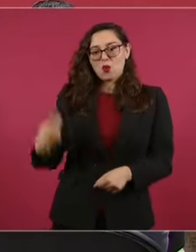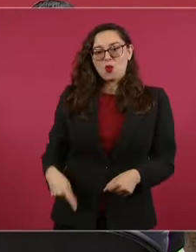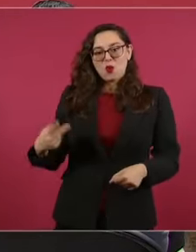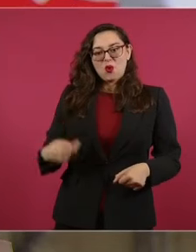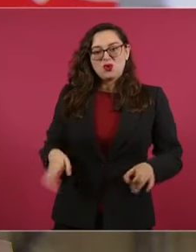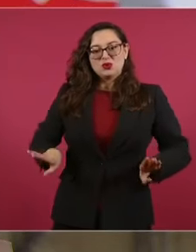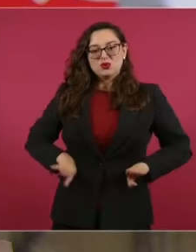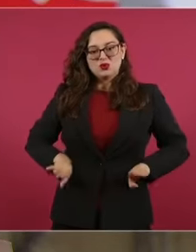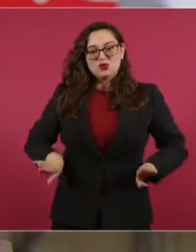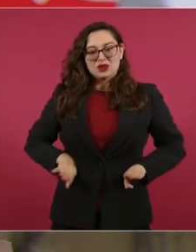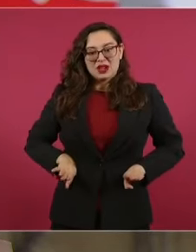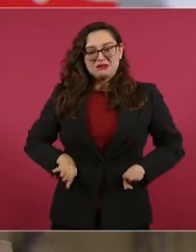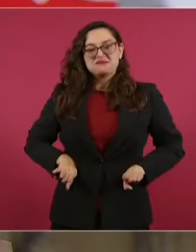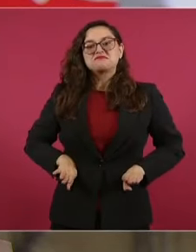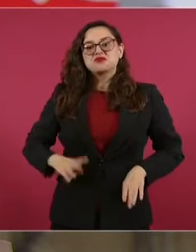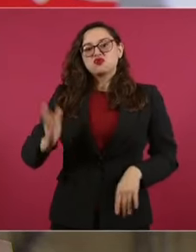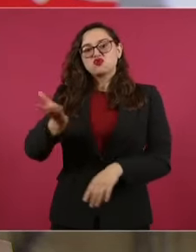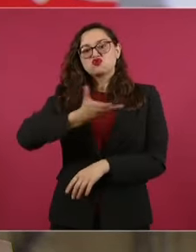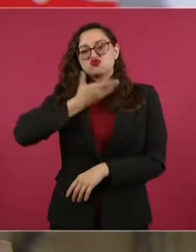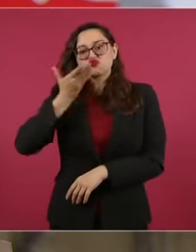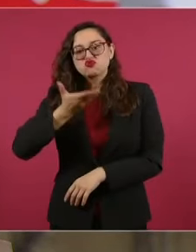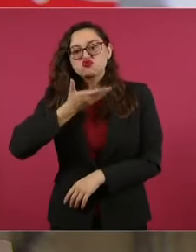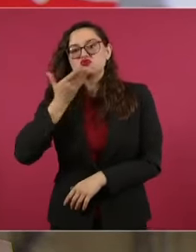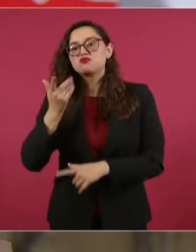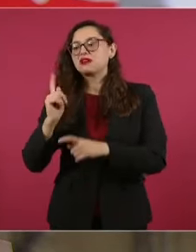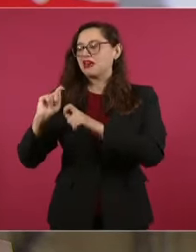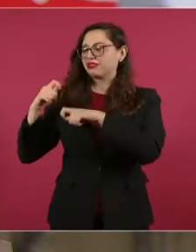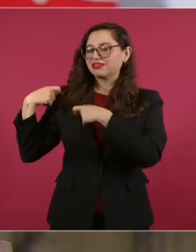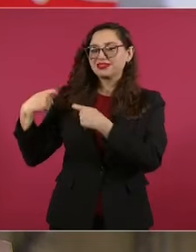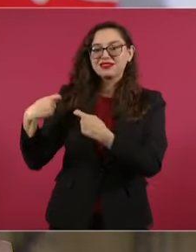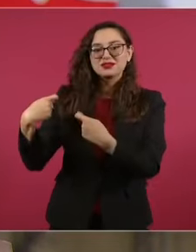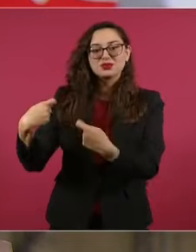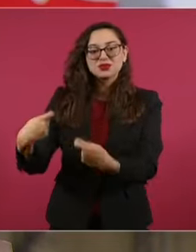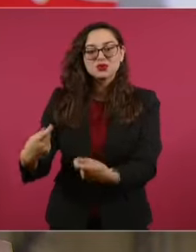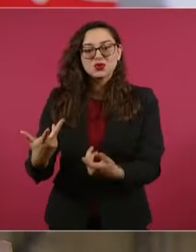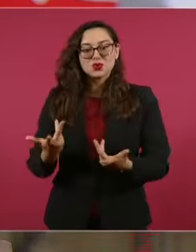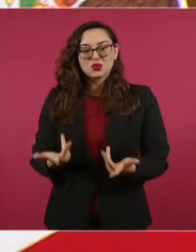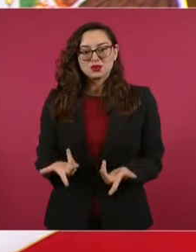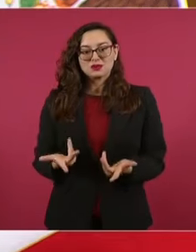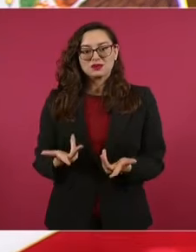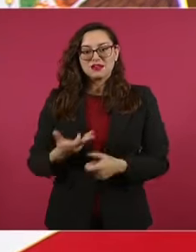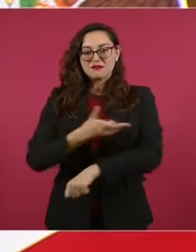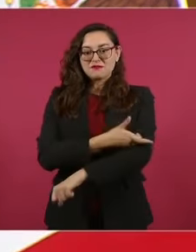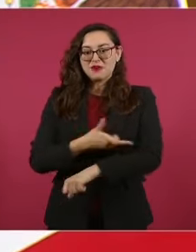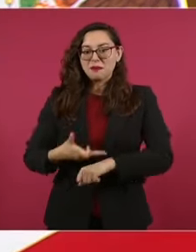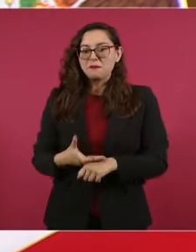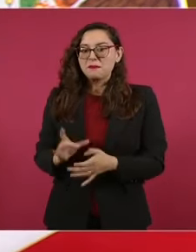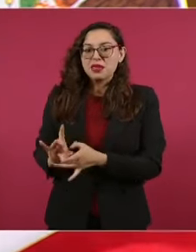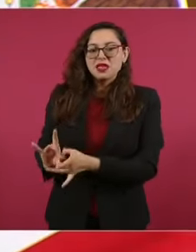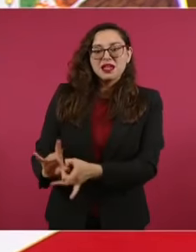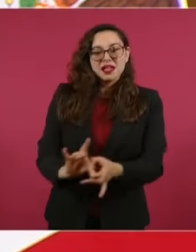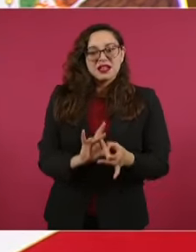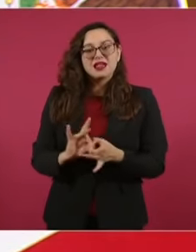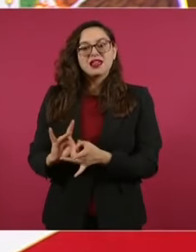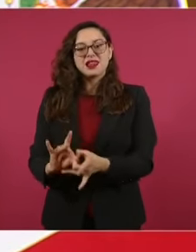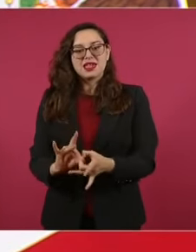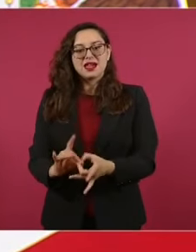por nuestras costumbres, nuestras tradiciones, por la integración de las familias.